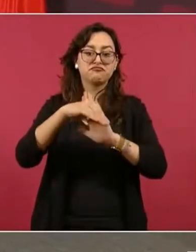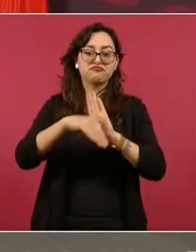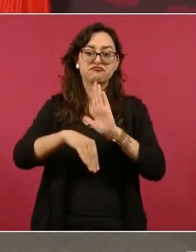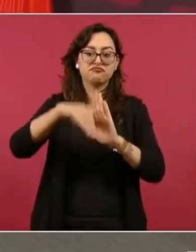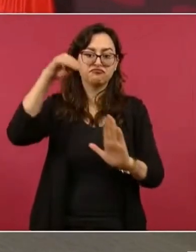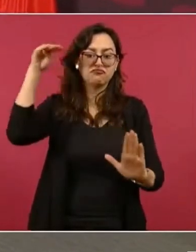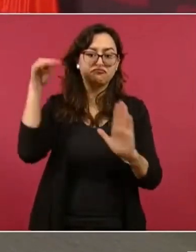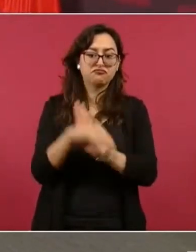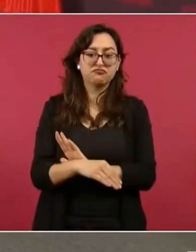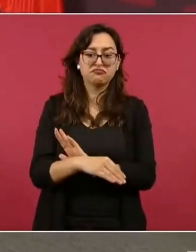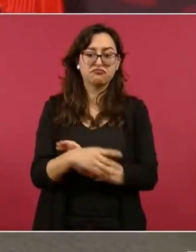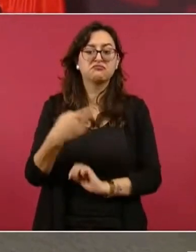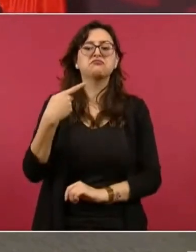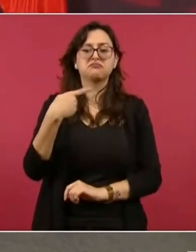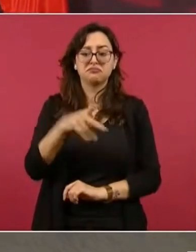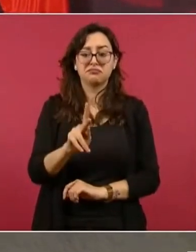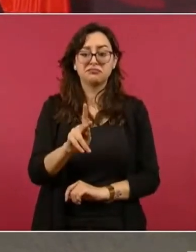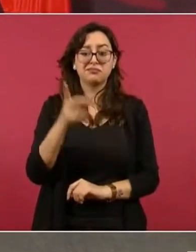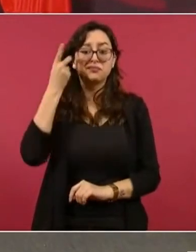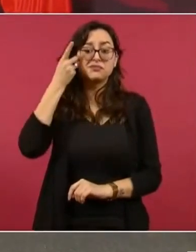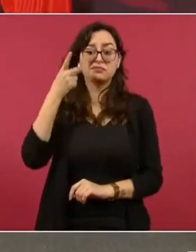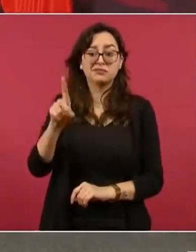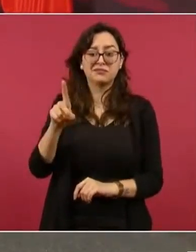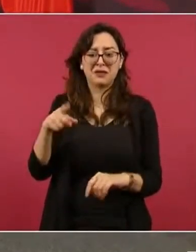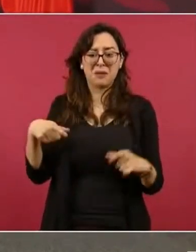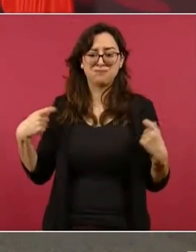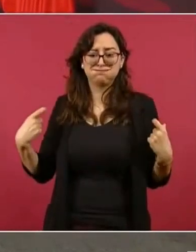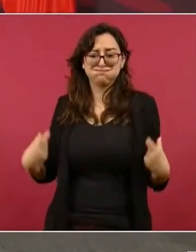los dueños.